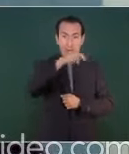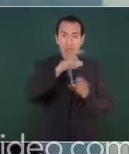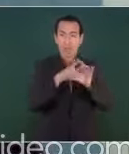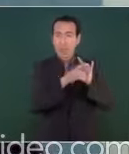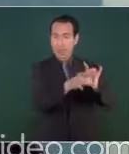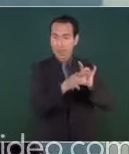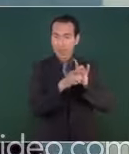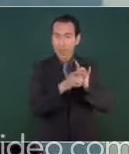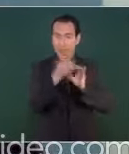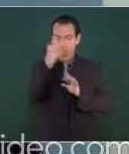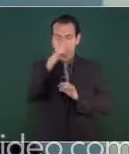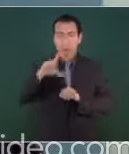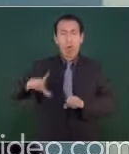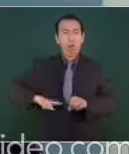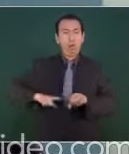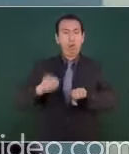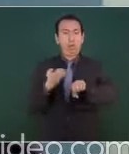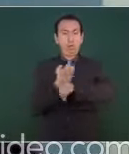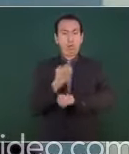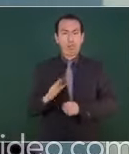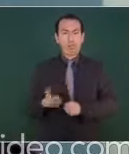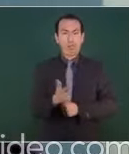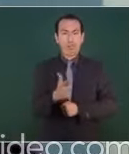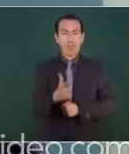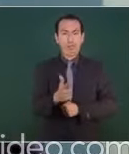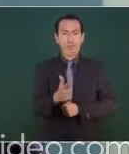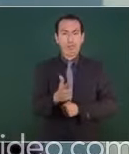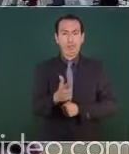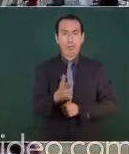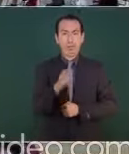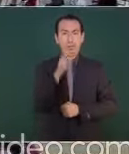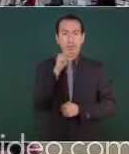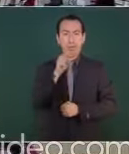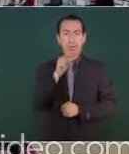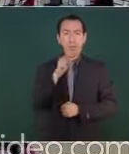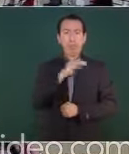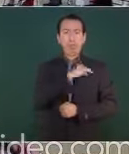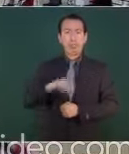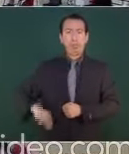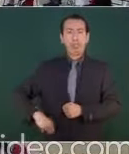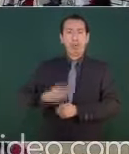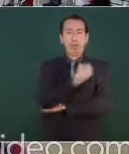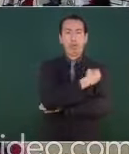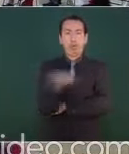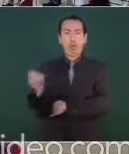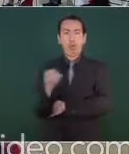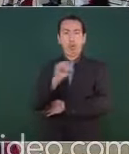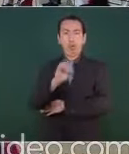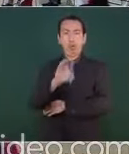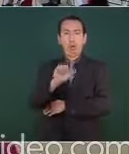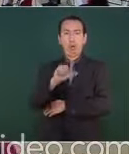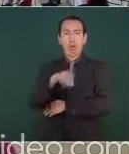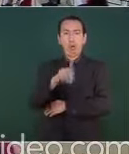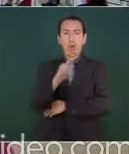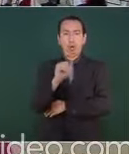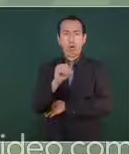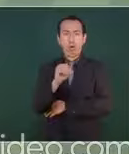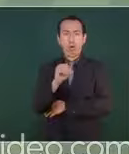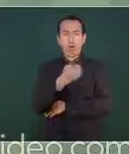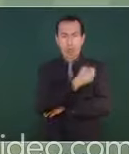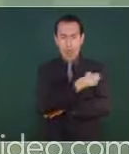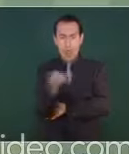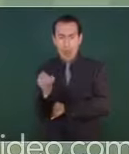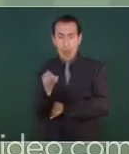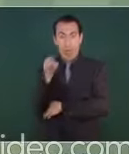del gobierno del Estado el penal de Ocampo, es decir, los espacios que todavía tiene